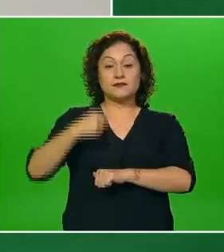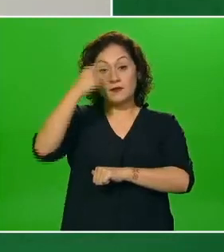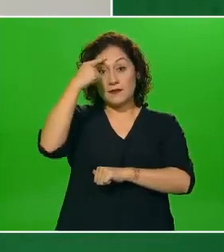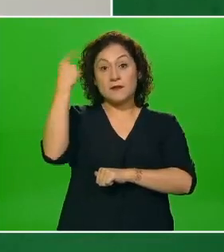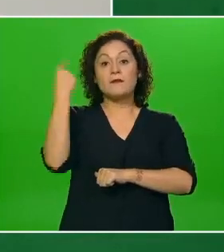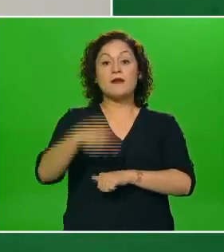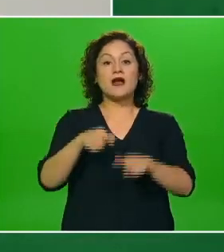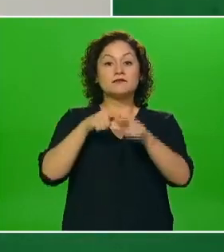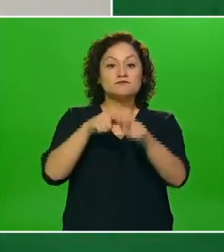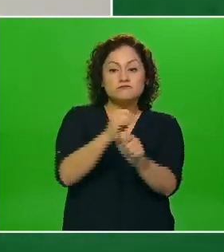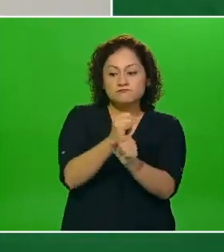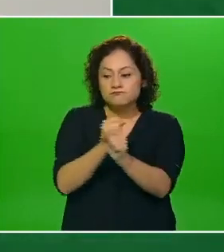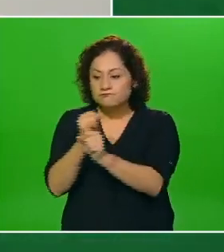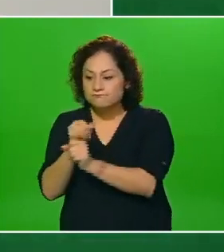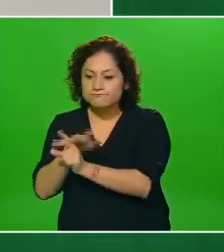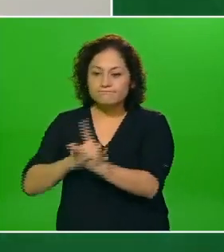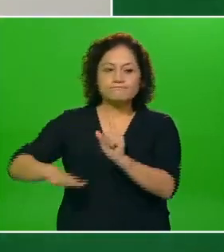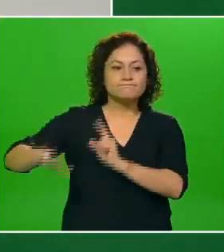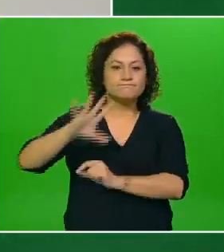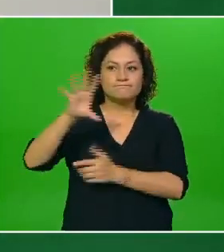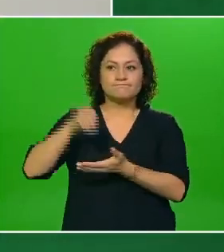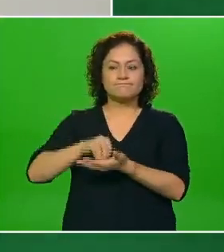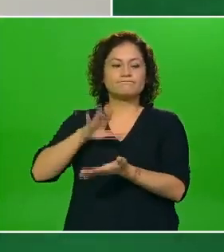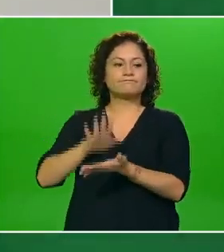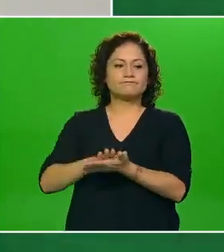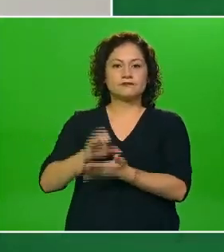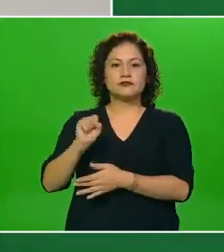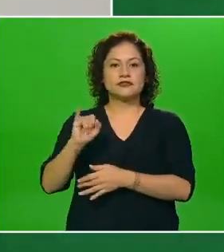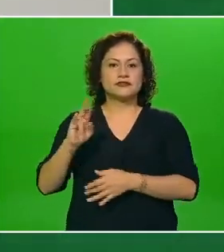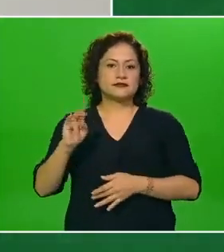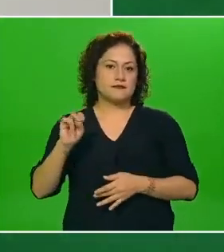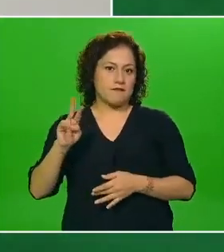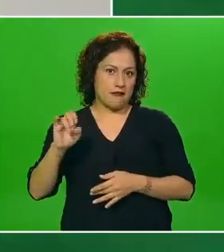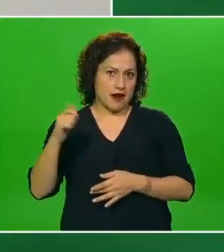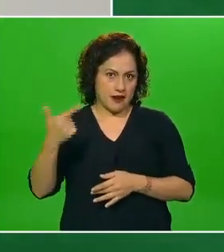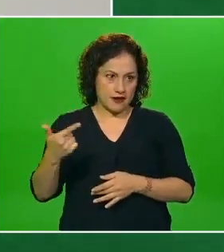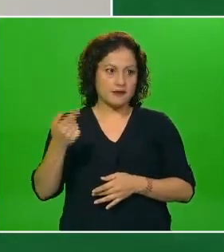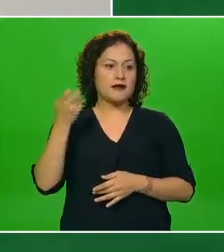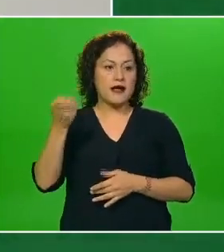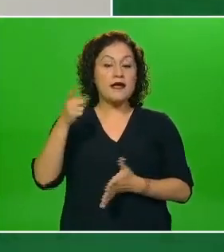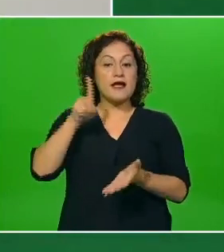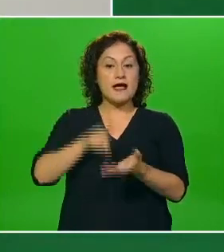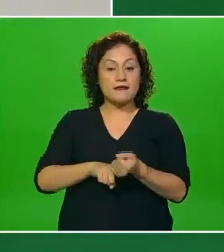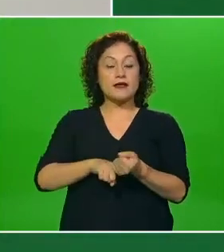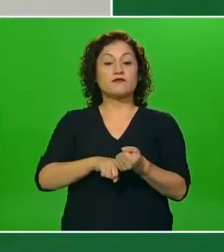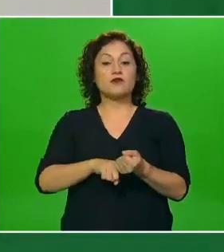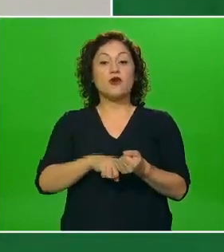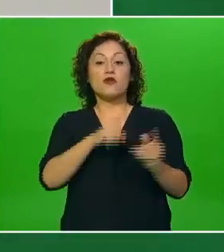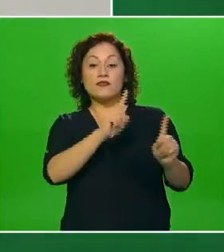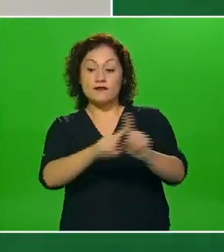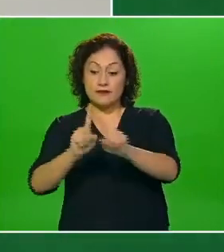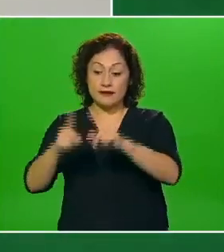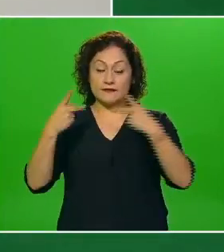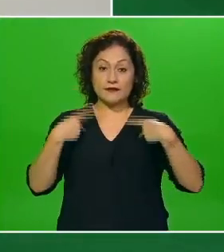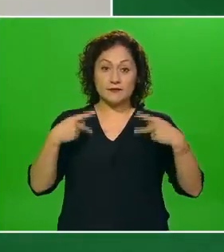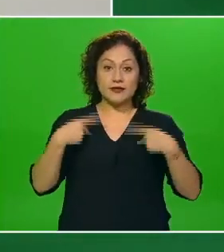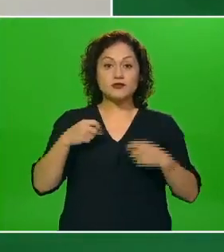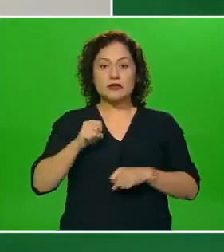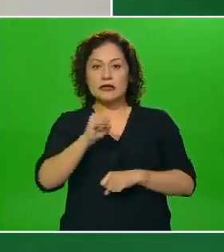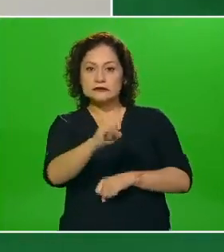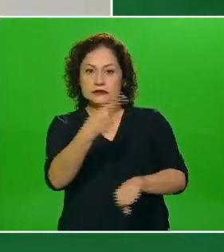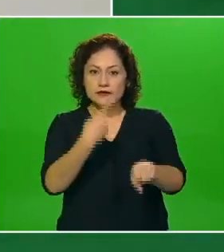y el análisis de la plataforma CISBET en la cual se están registrando los casos sospechosos y confirmados de la COVID-19